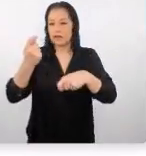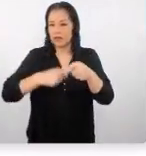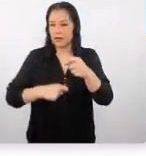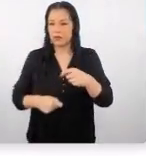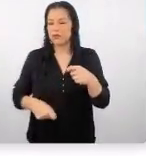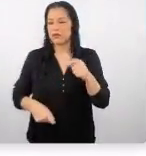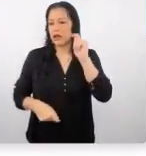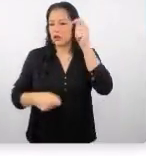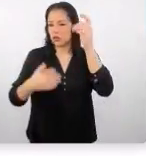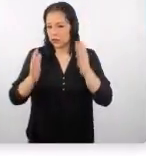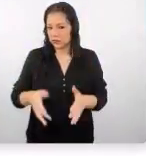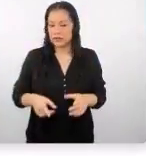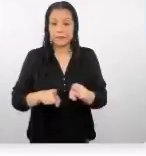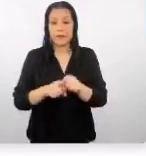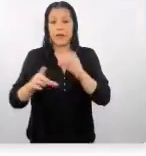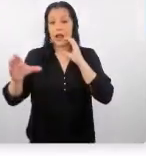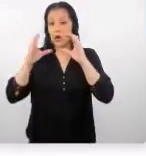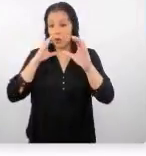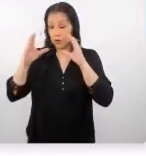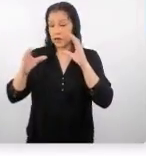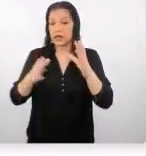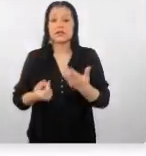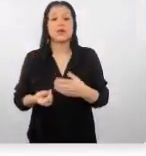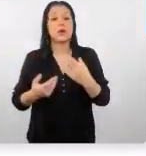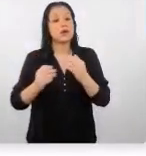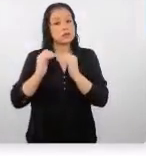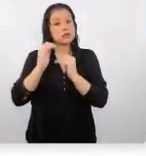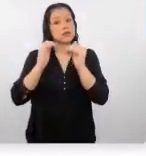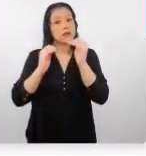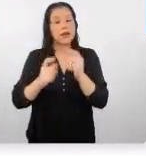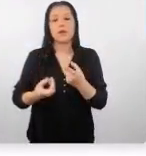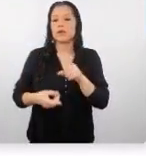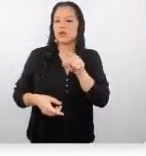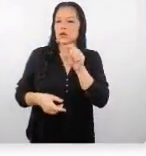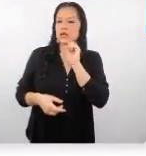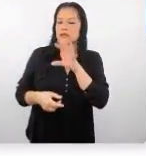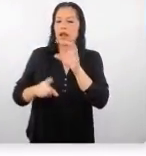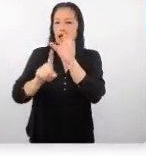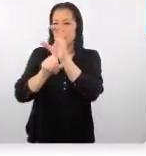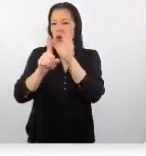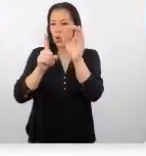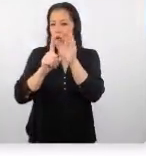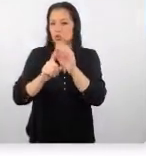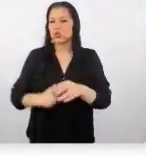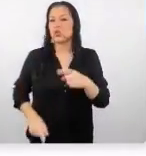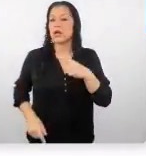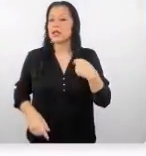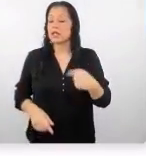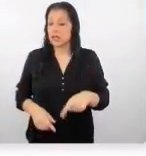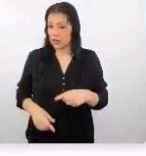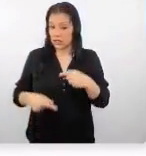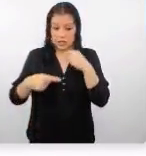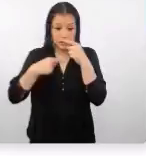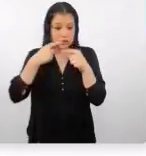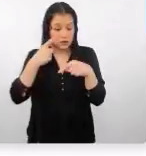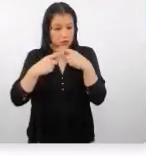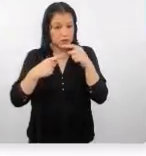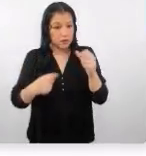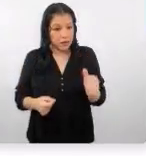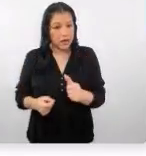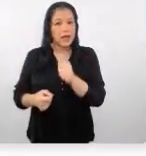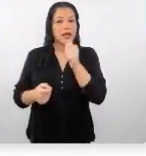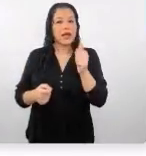La comunicación y los estándares también. Cuando les comentaba sobre la cultura china, les contaba que hay otros